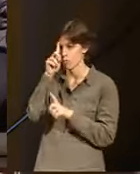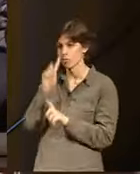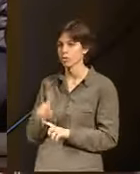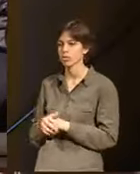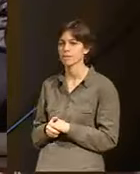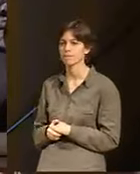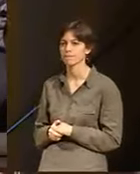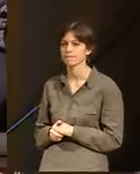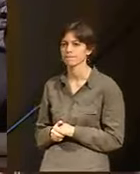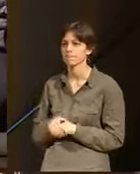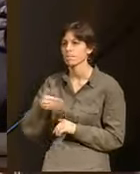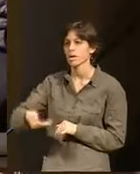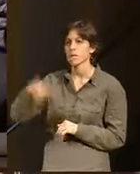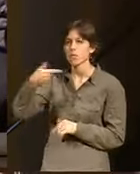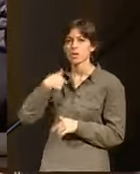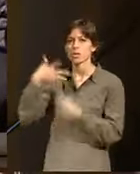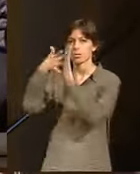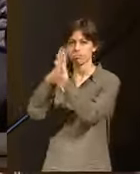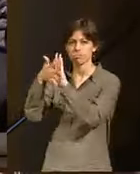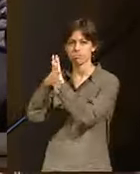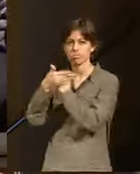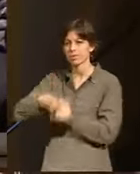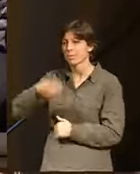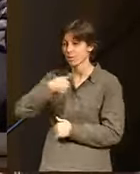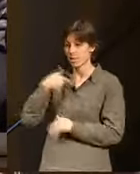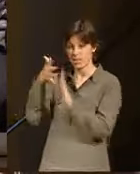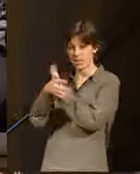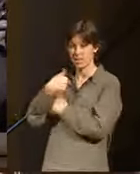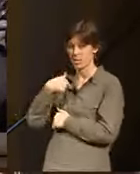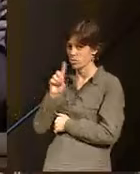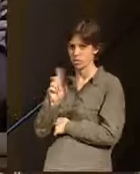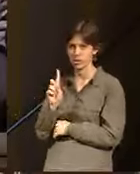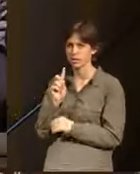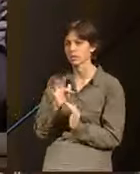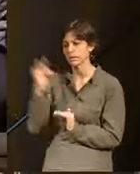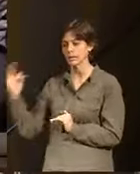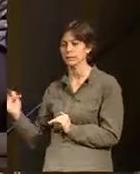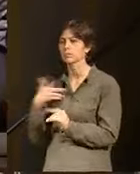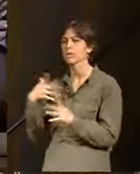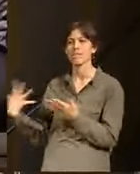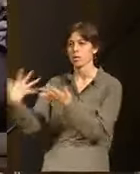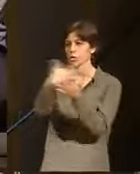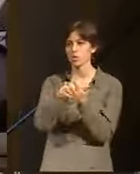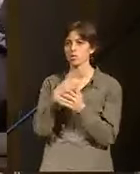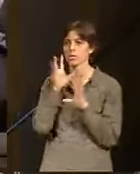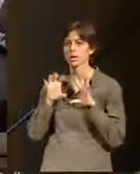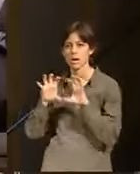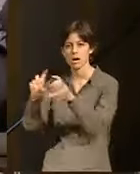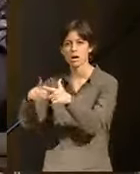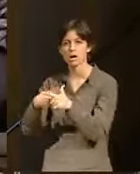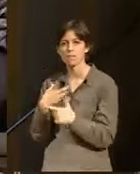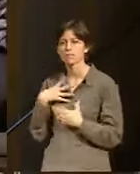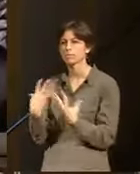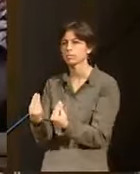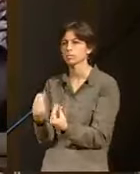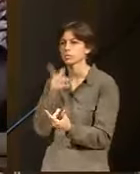Y no es importante lo que yo os pueda decir. Yo creo que lo importante es que realmente aprendamos todos vosotros, nosotros, mucho